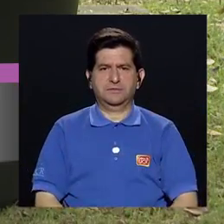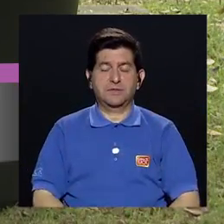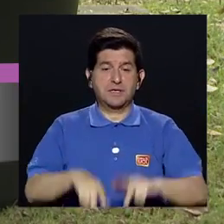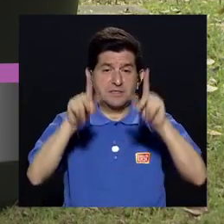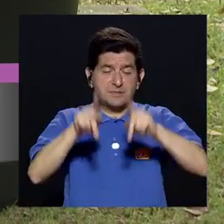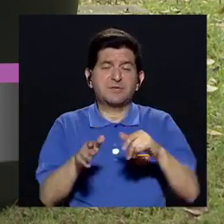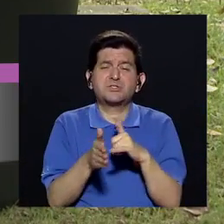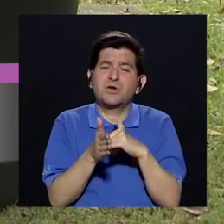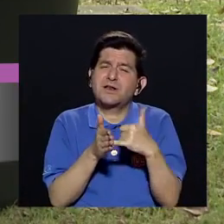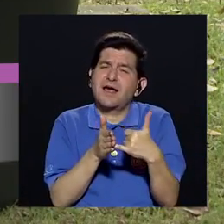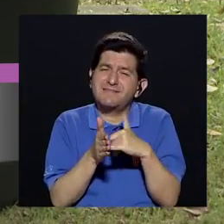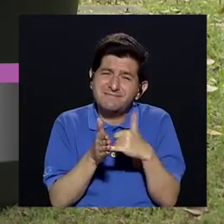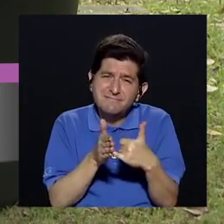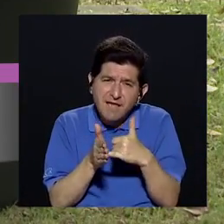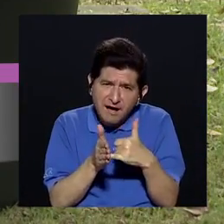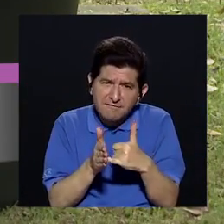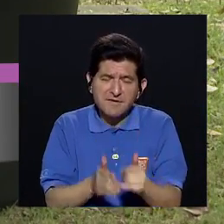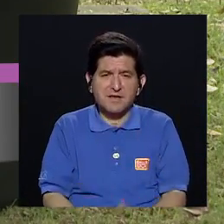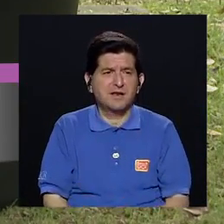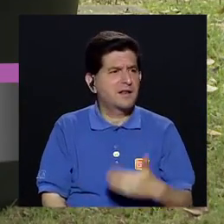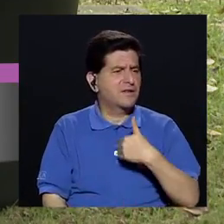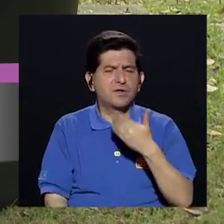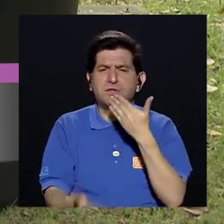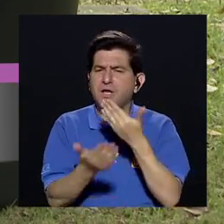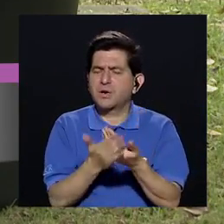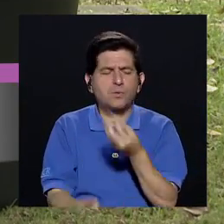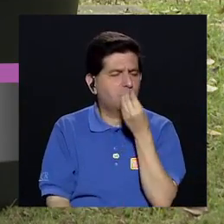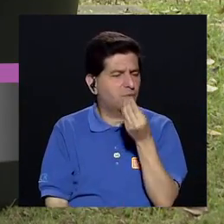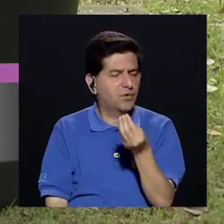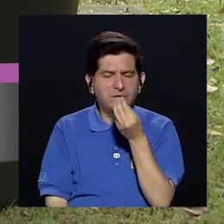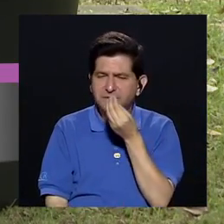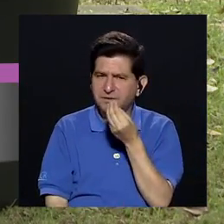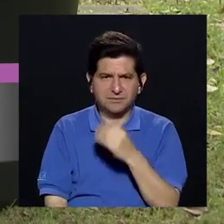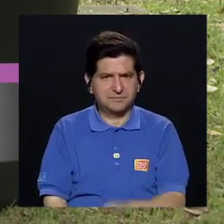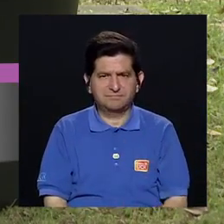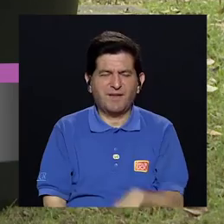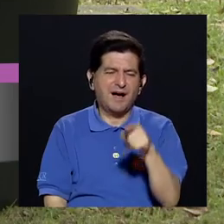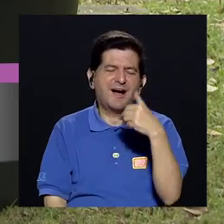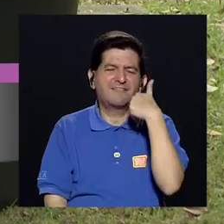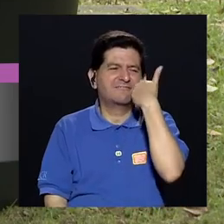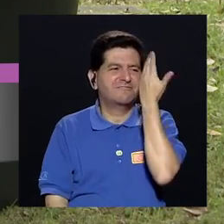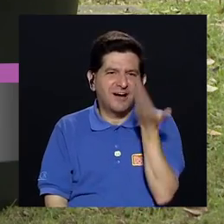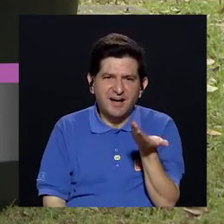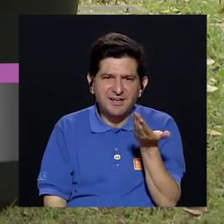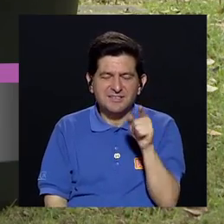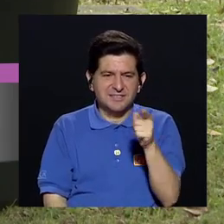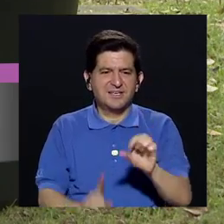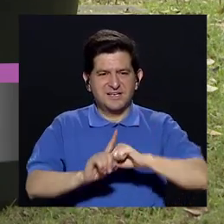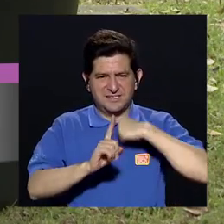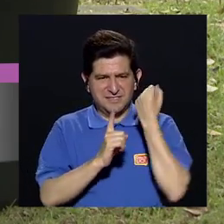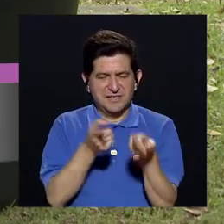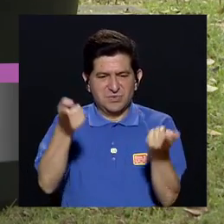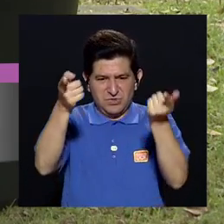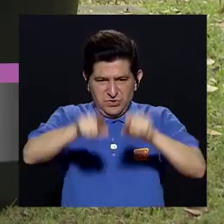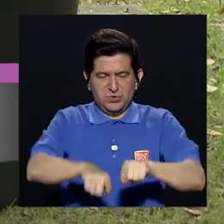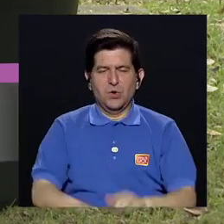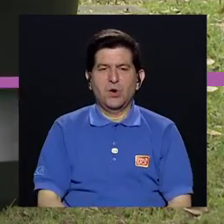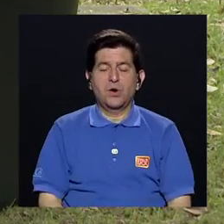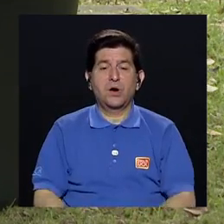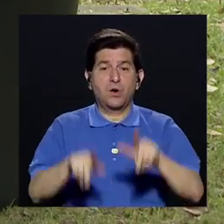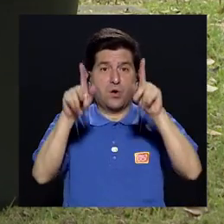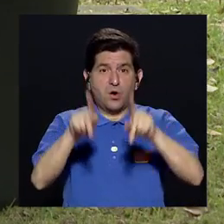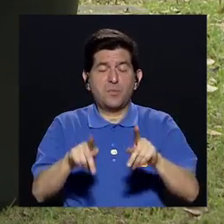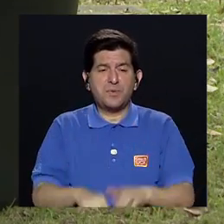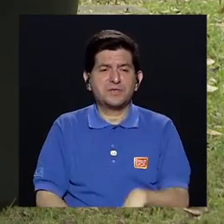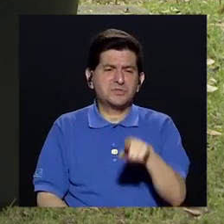debilitada en ese aspecto Si no tiene una buena nutrición, es más fácil de que esto se le transmita Si vive en